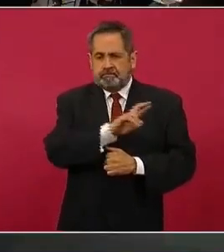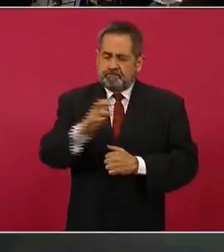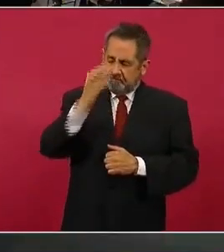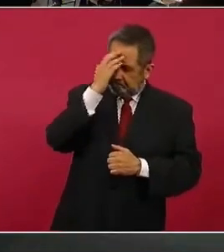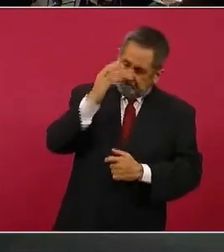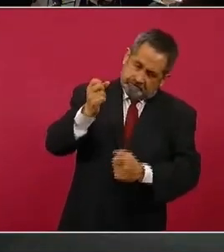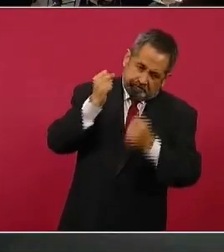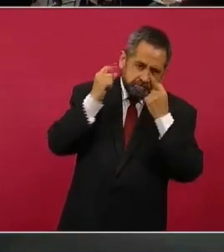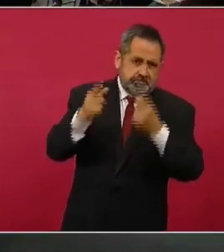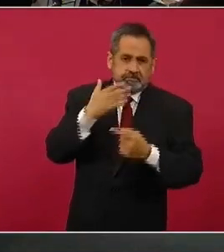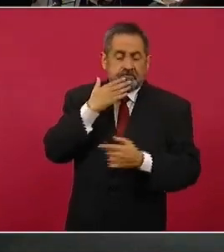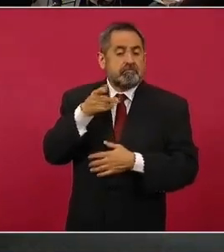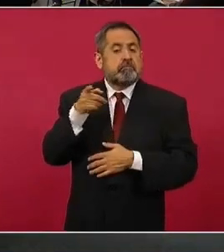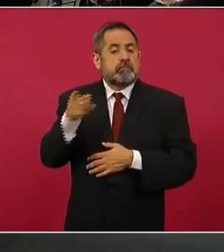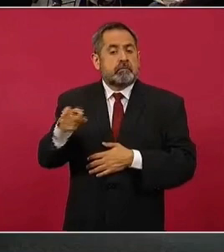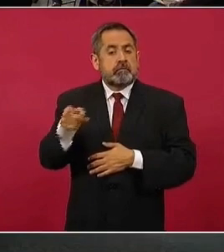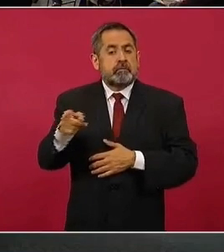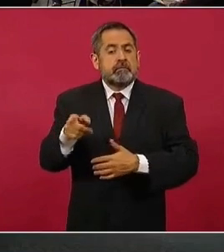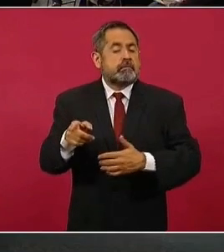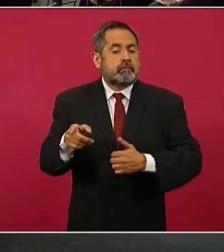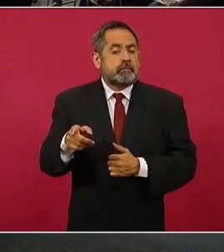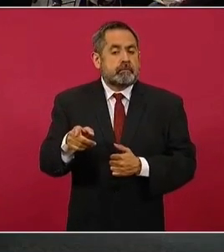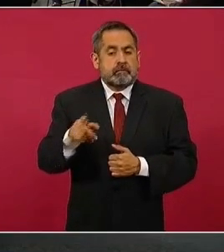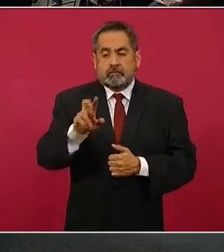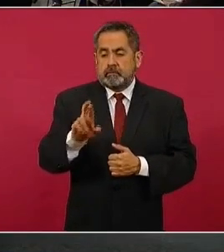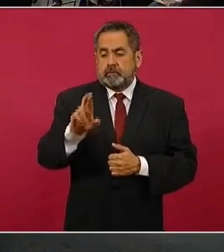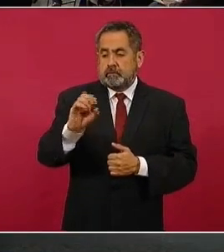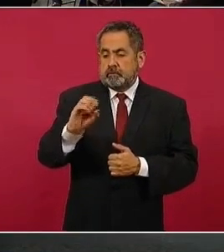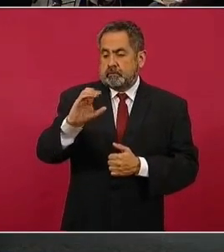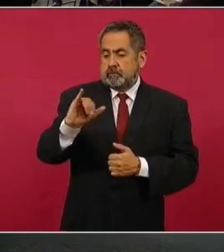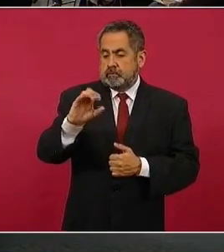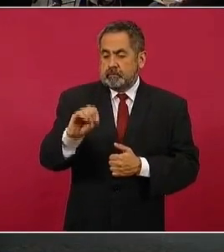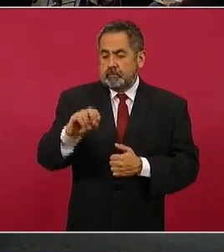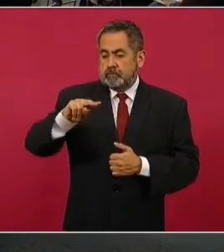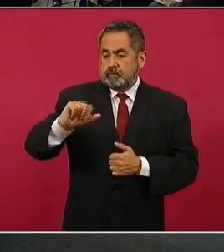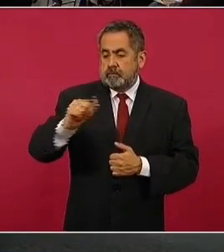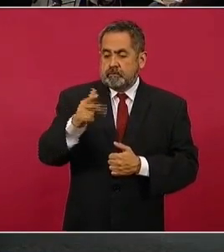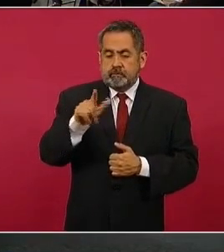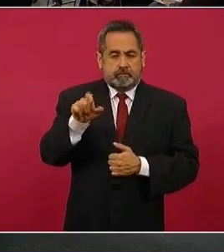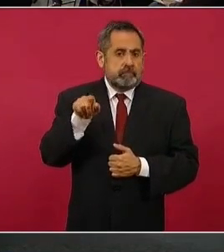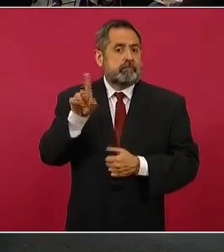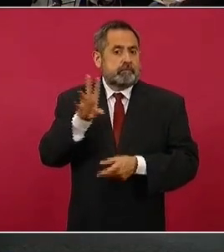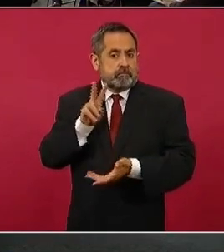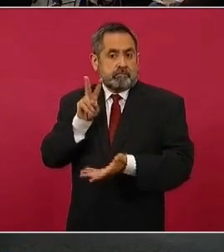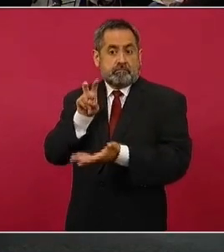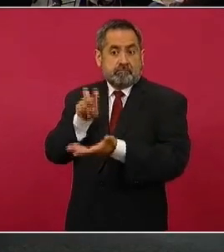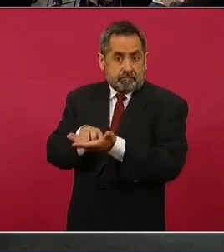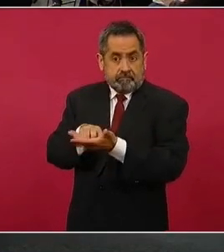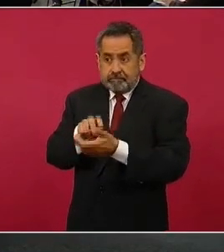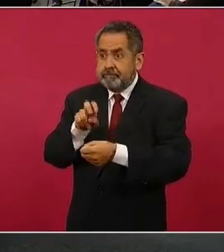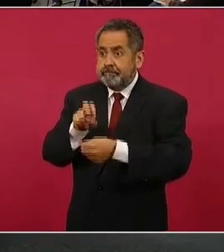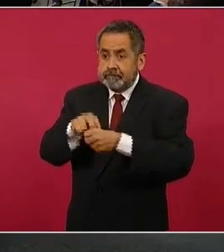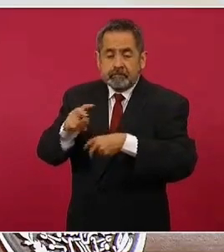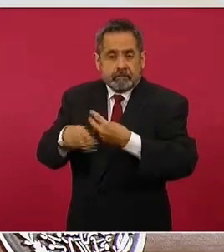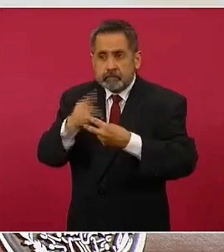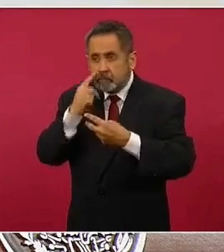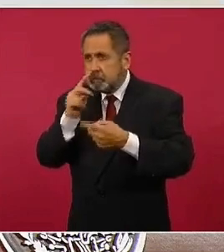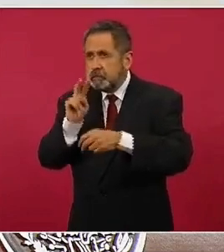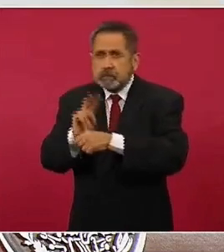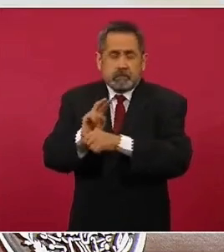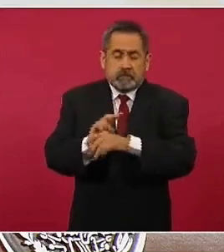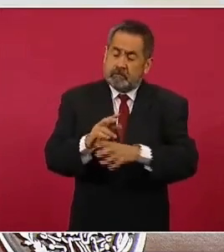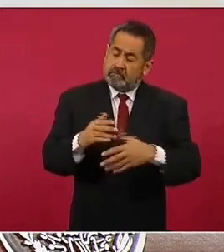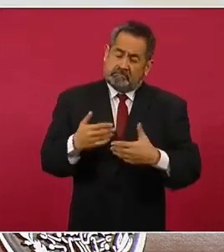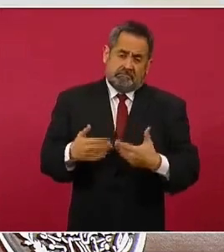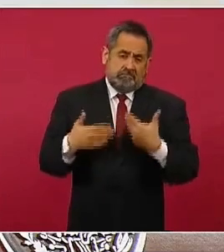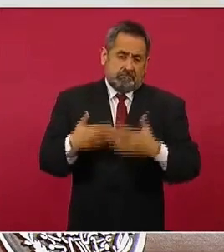a Rocío Nale, porque está ahí, es